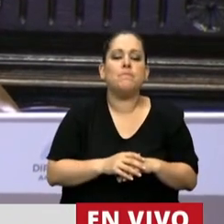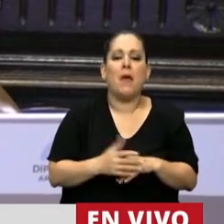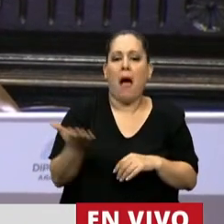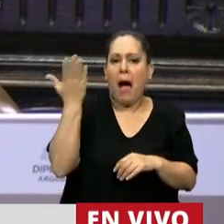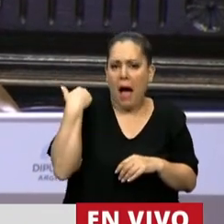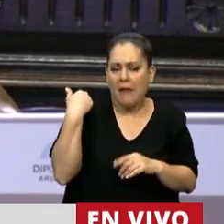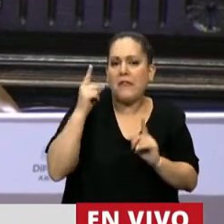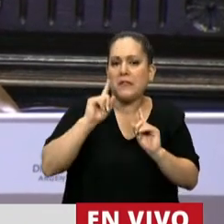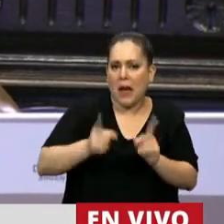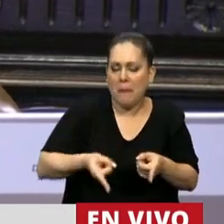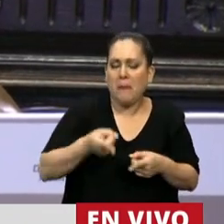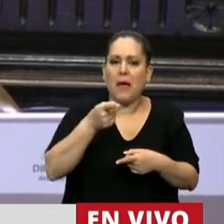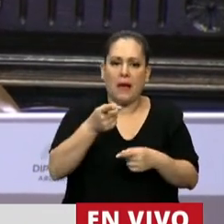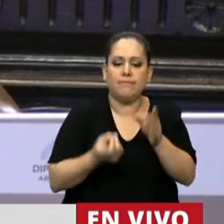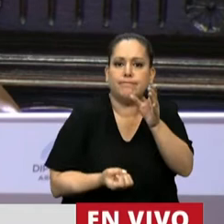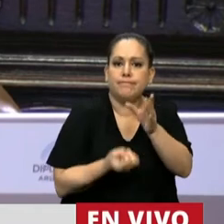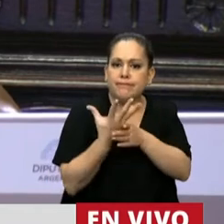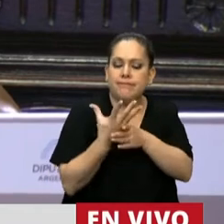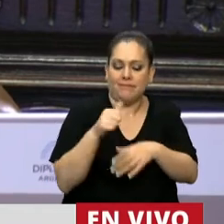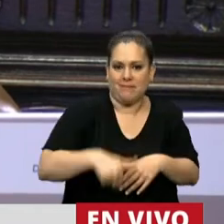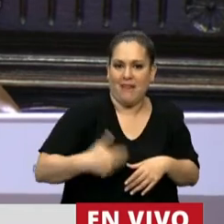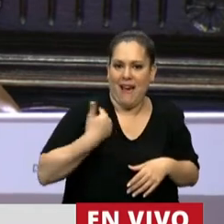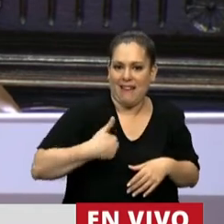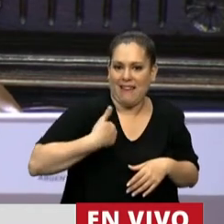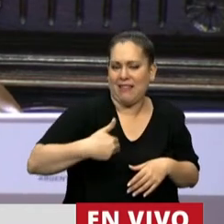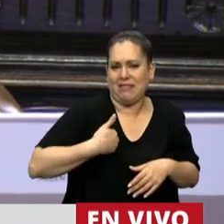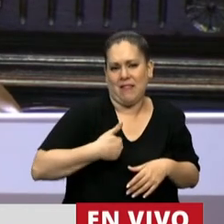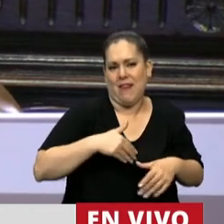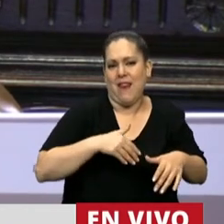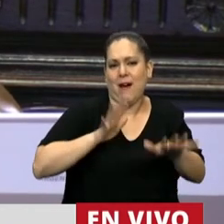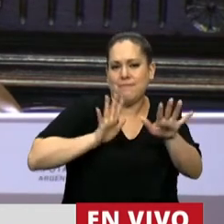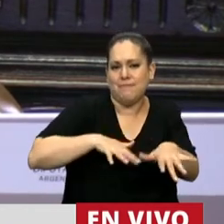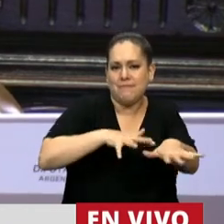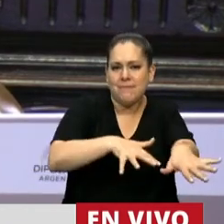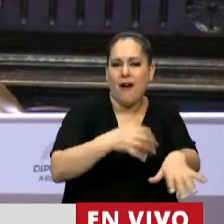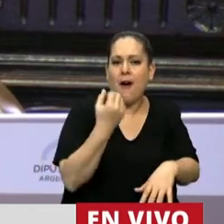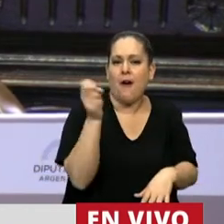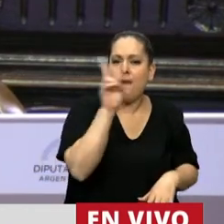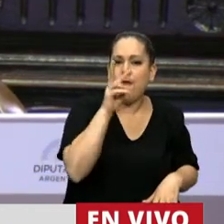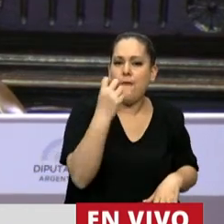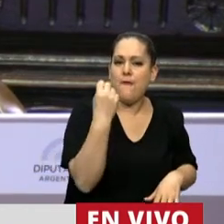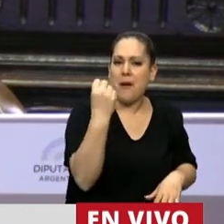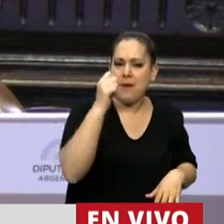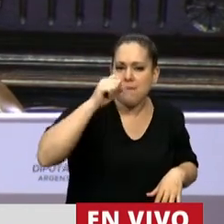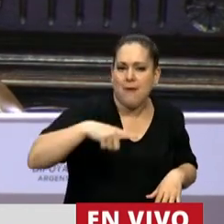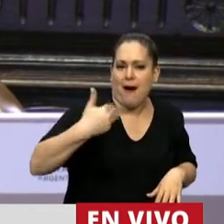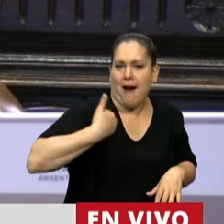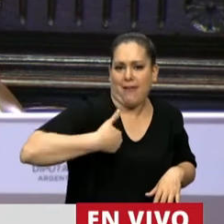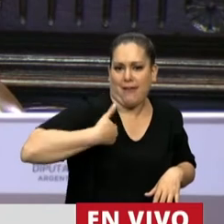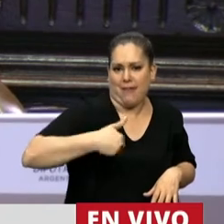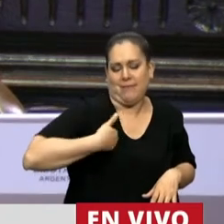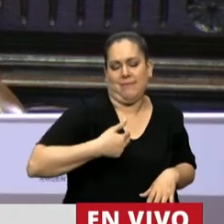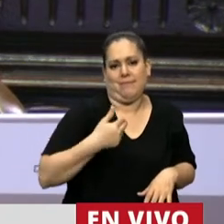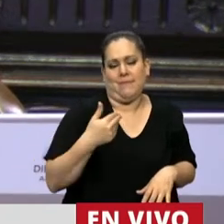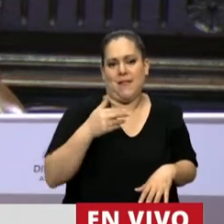incluso con el surgimiento en nuestro país, de ese enorme movimiento del feminismo argentino que se convirtió en un ejemplo de